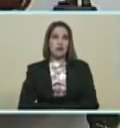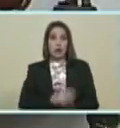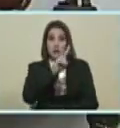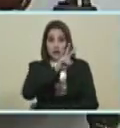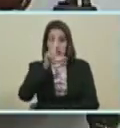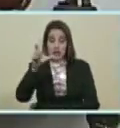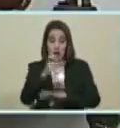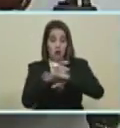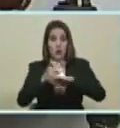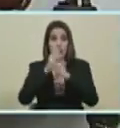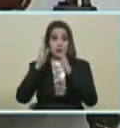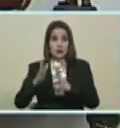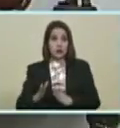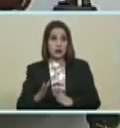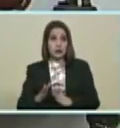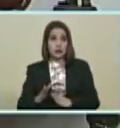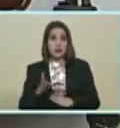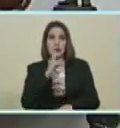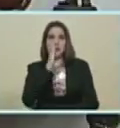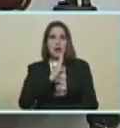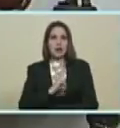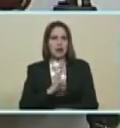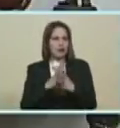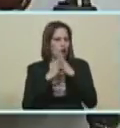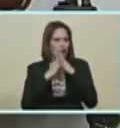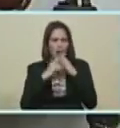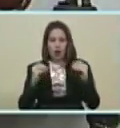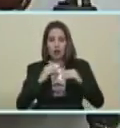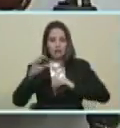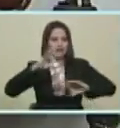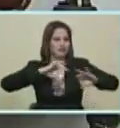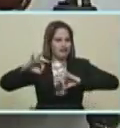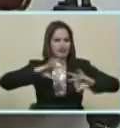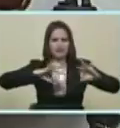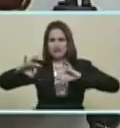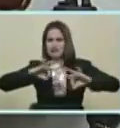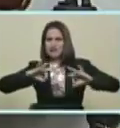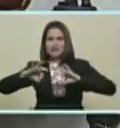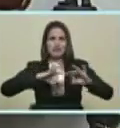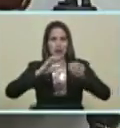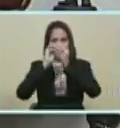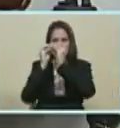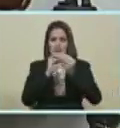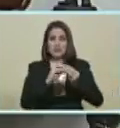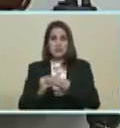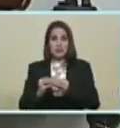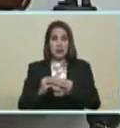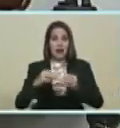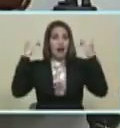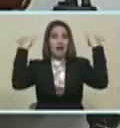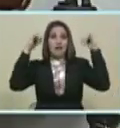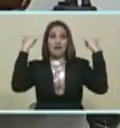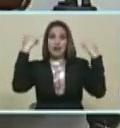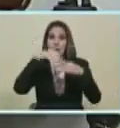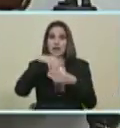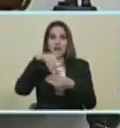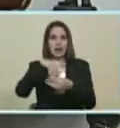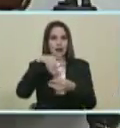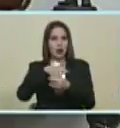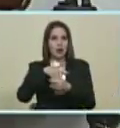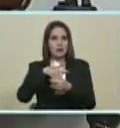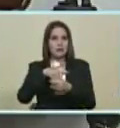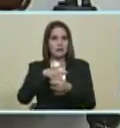...23 gobernaciones... ...Varina... ...todos a prepararse... ...todos... ...para una fiesta electoral...